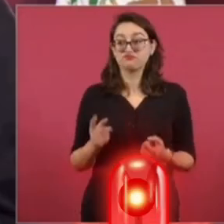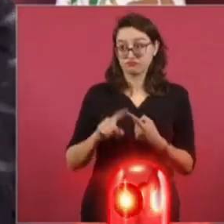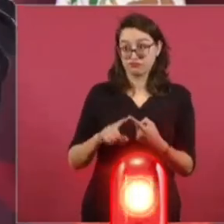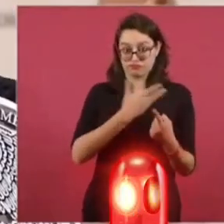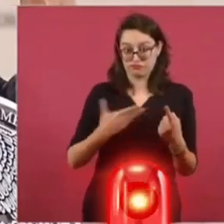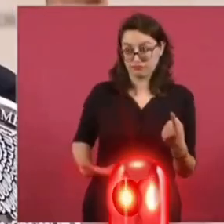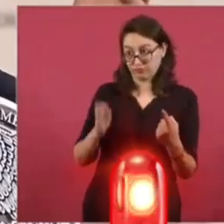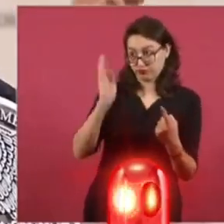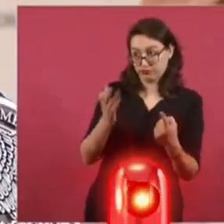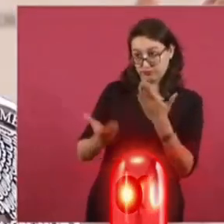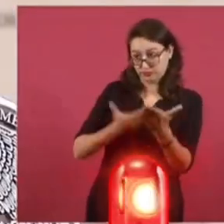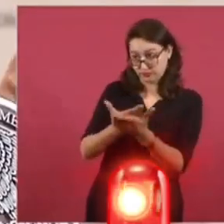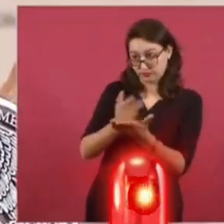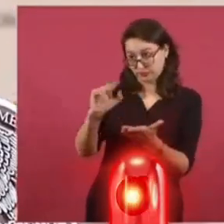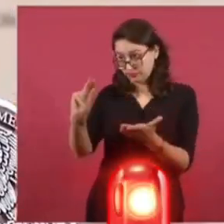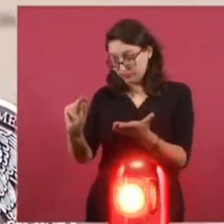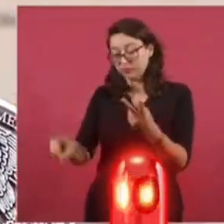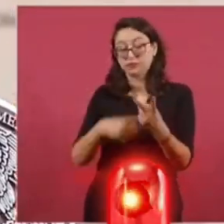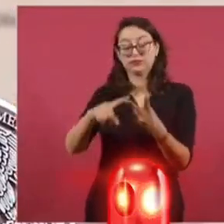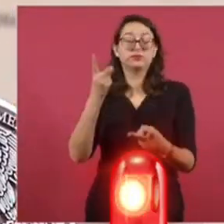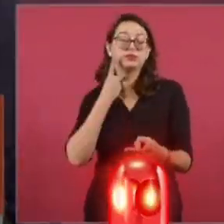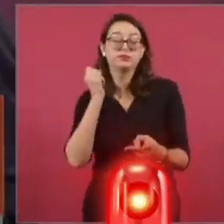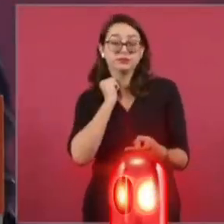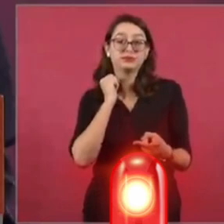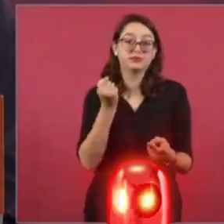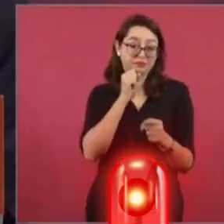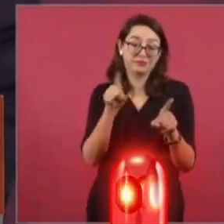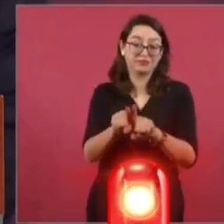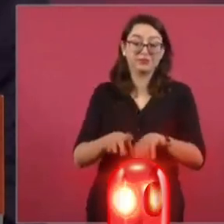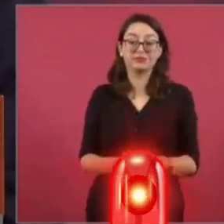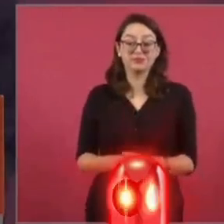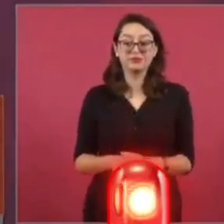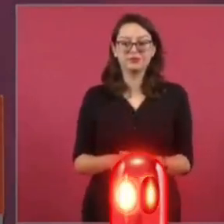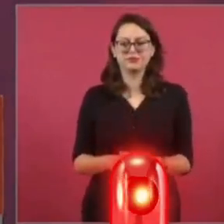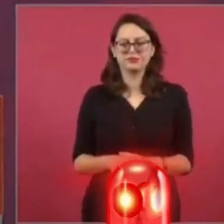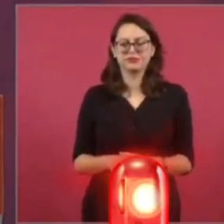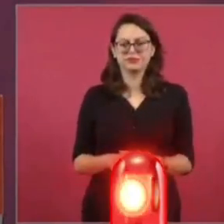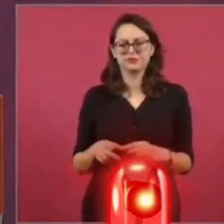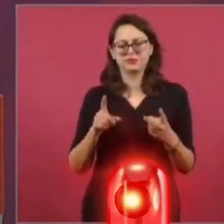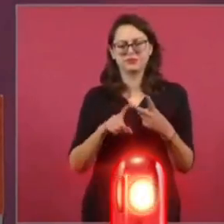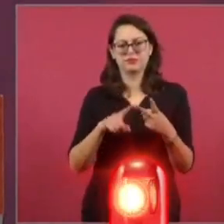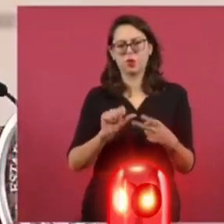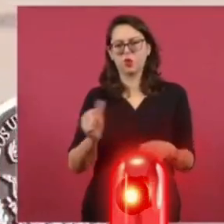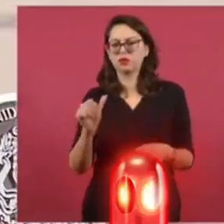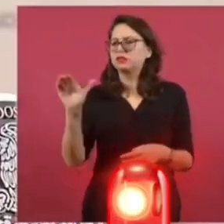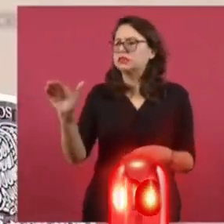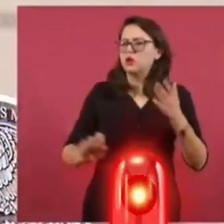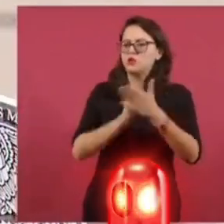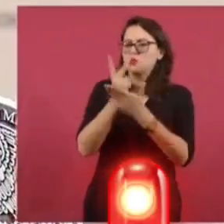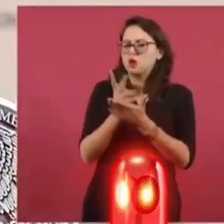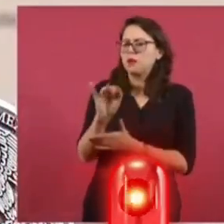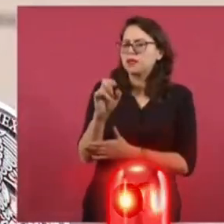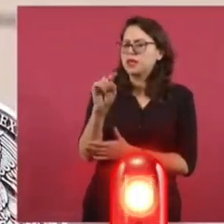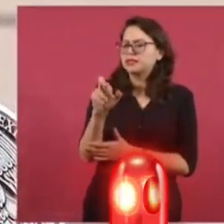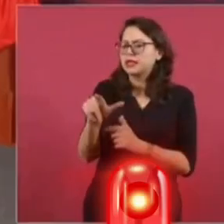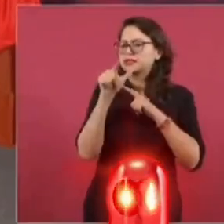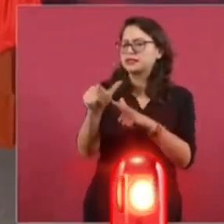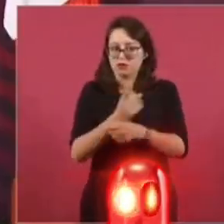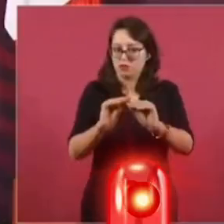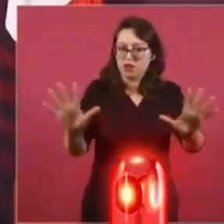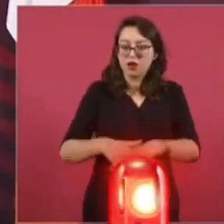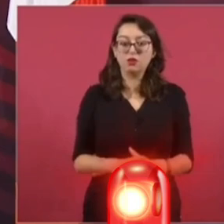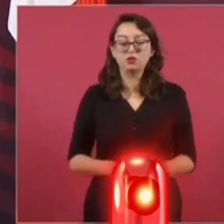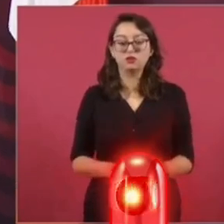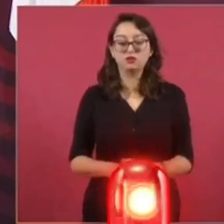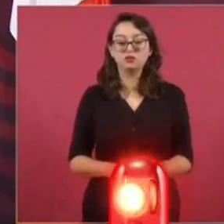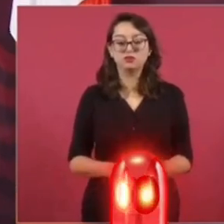justicia? Ahora otra preguntita también que se le puede hacer. Oye, ¿tú vas a mantener los programas de bienestar o vas a quitar la pensión?